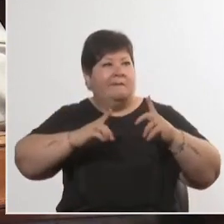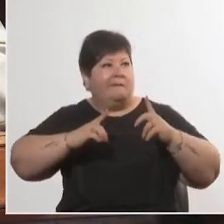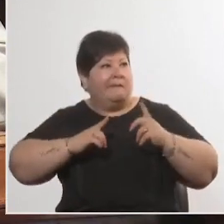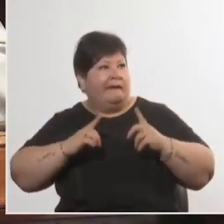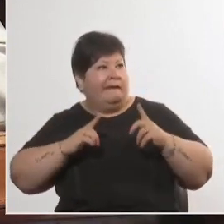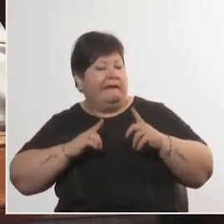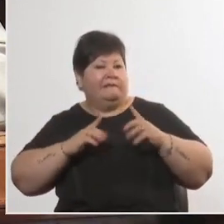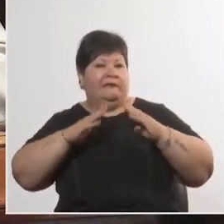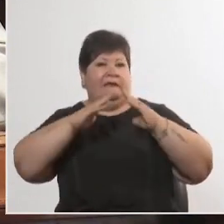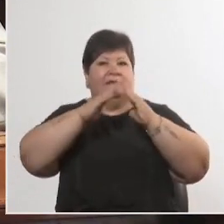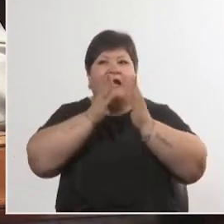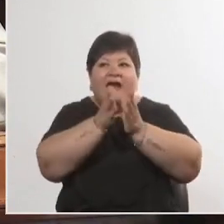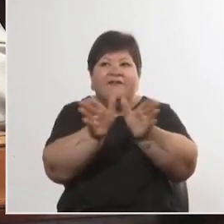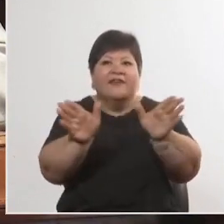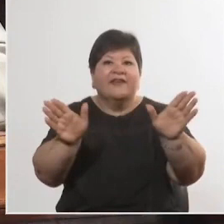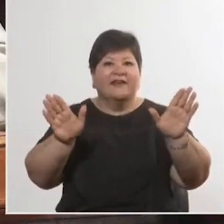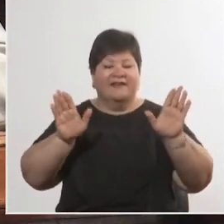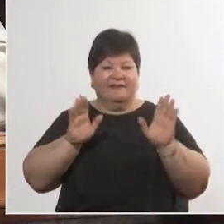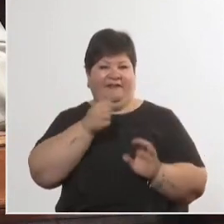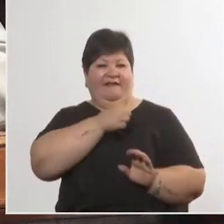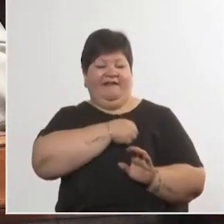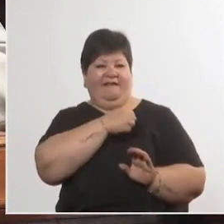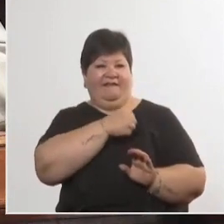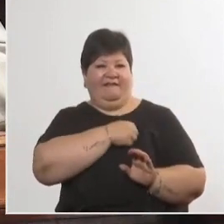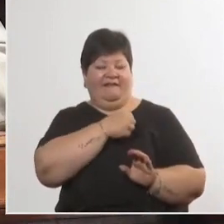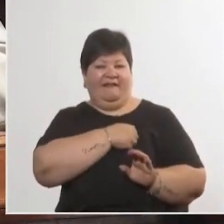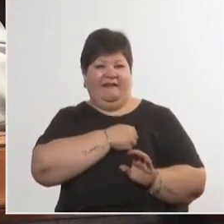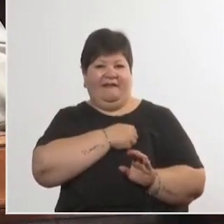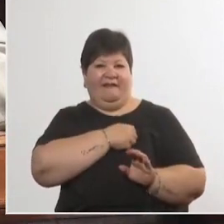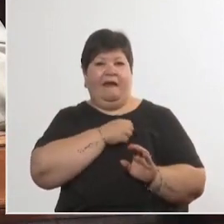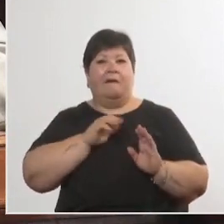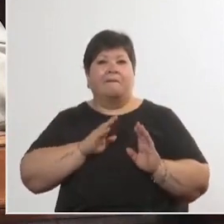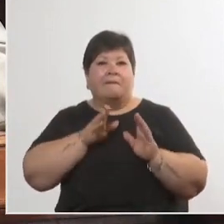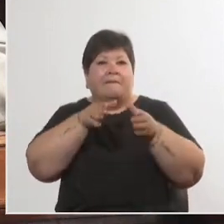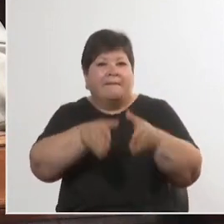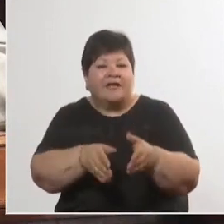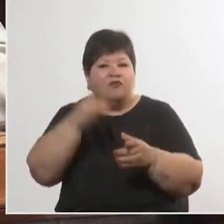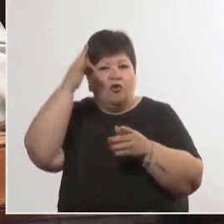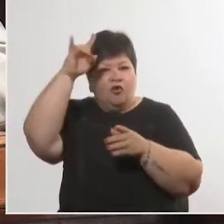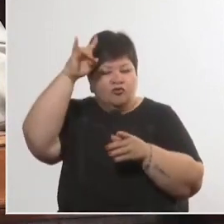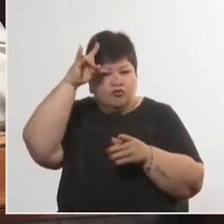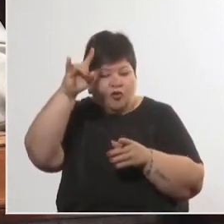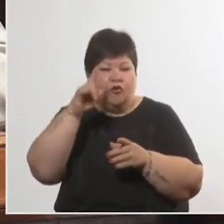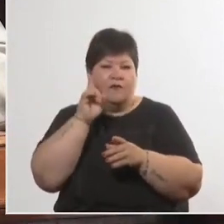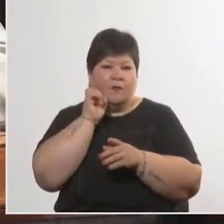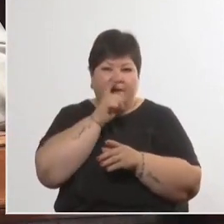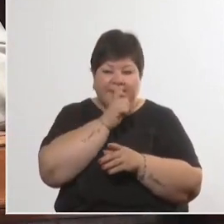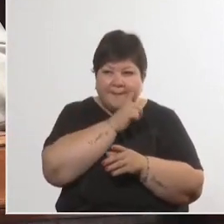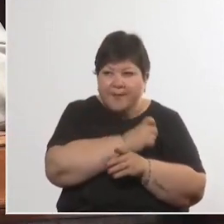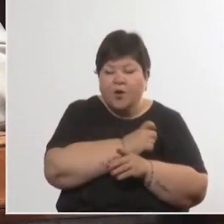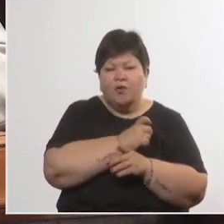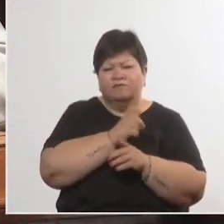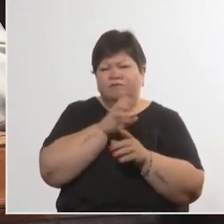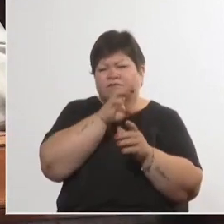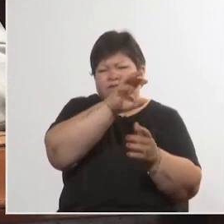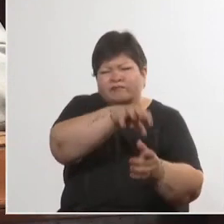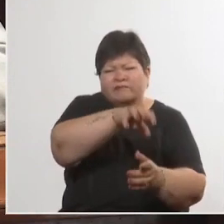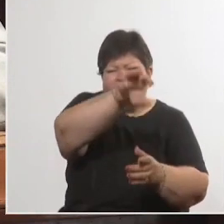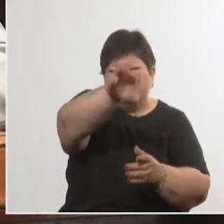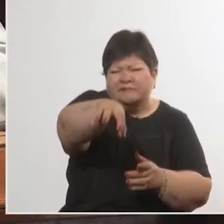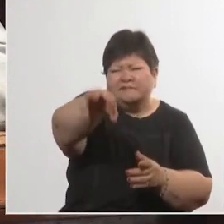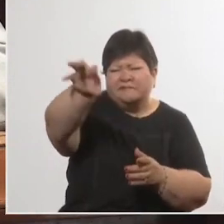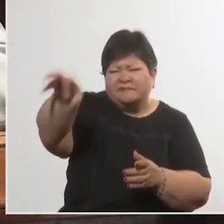Artigas la Casa del Alfarero en Paso de los Toros y tantas otras organizaciones que